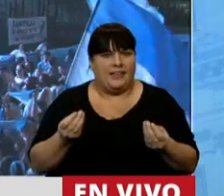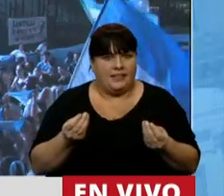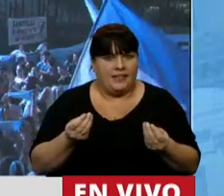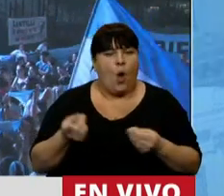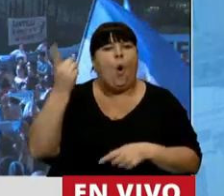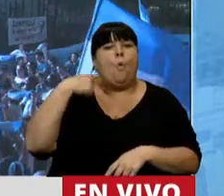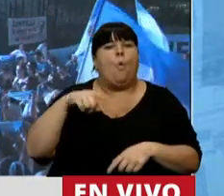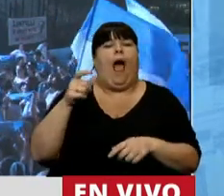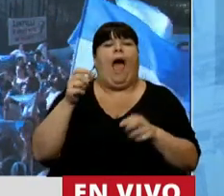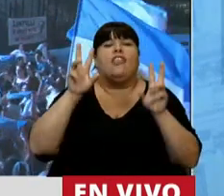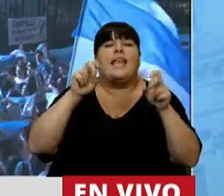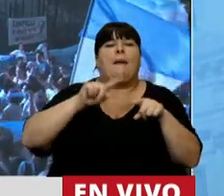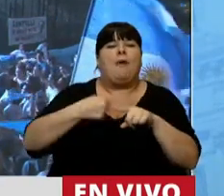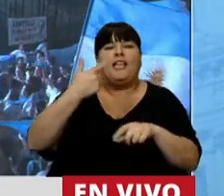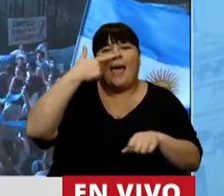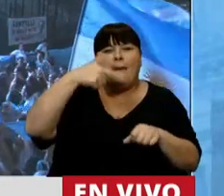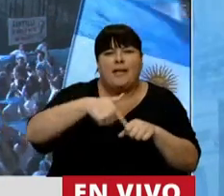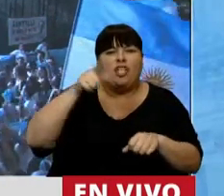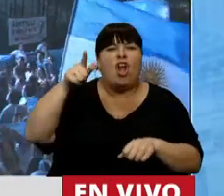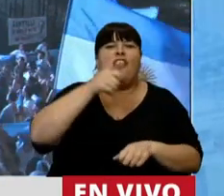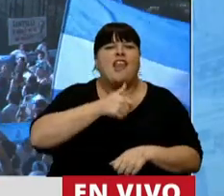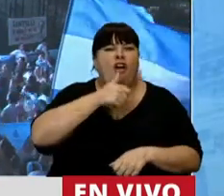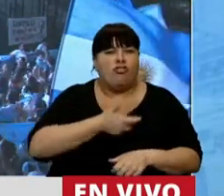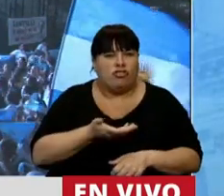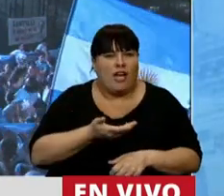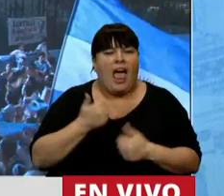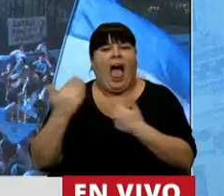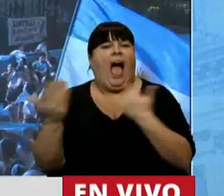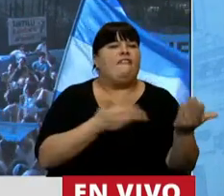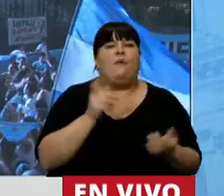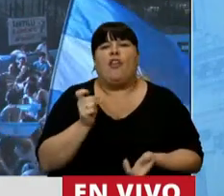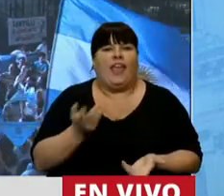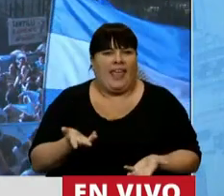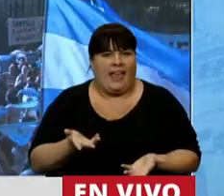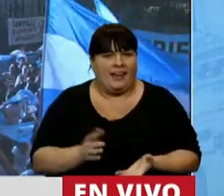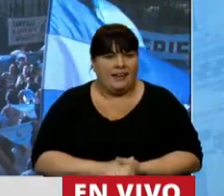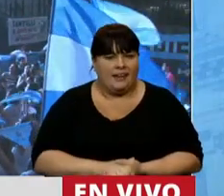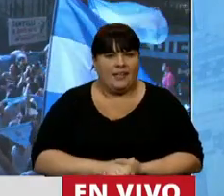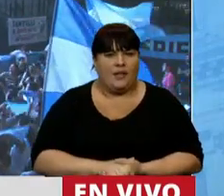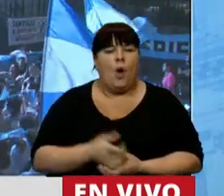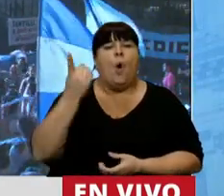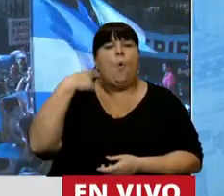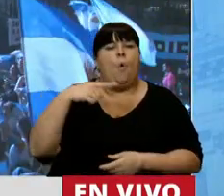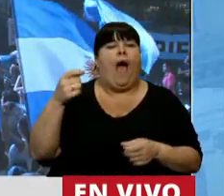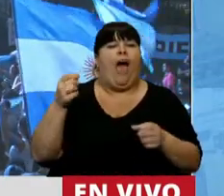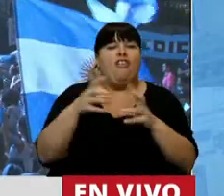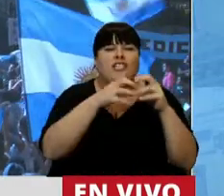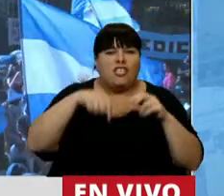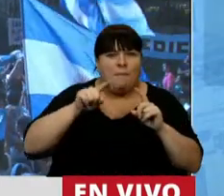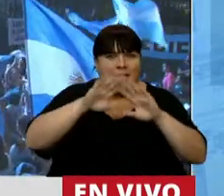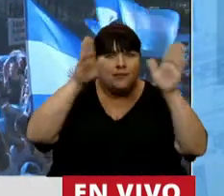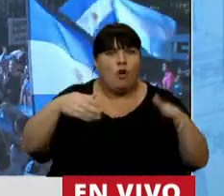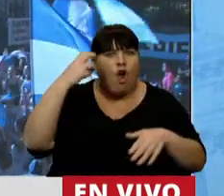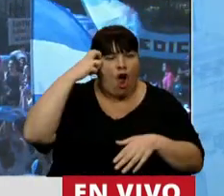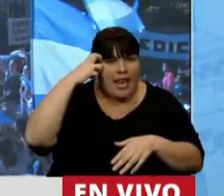Cuando se trataba la política petrolera de Yrigoyen, ¿de qué lado hubiera estado? Cuando se trató acá, en este